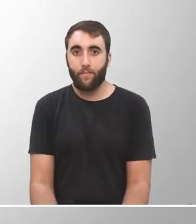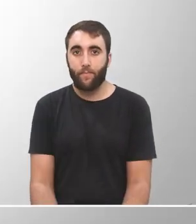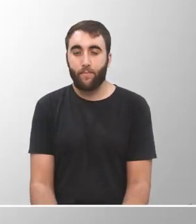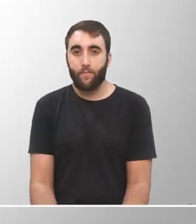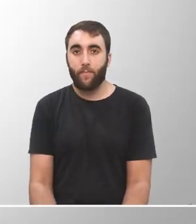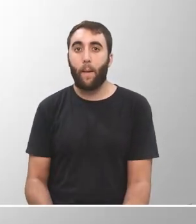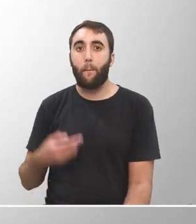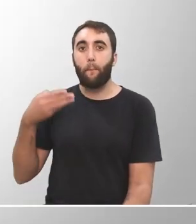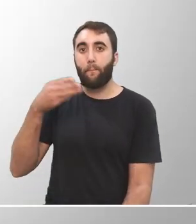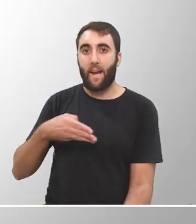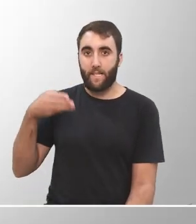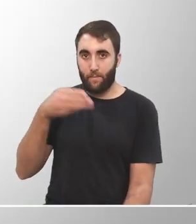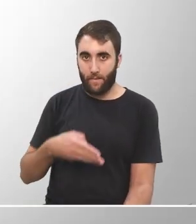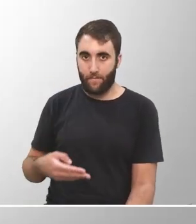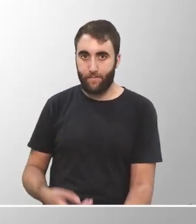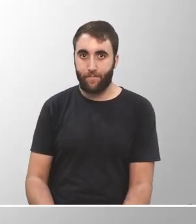participación